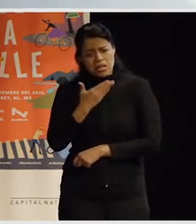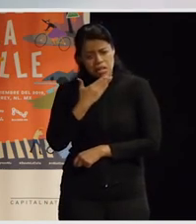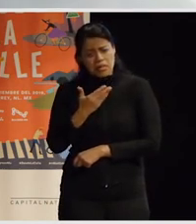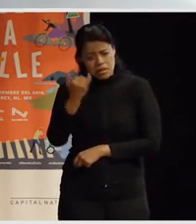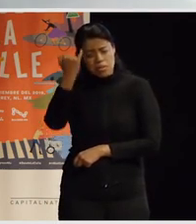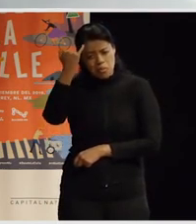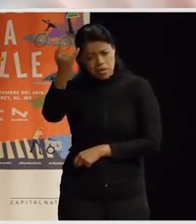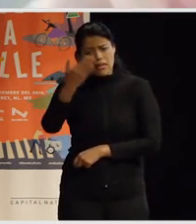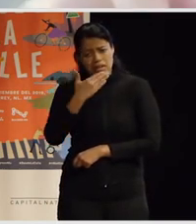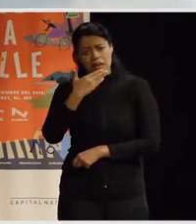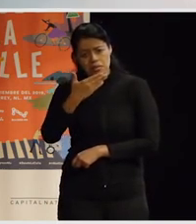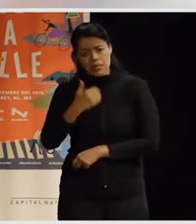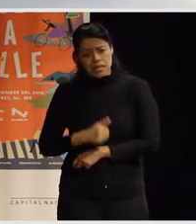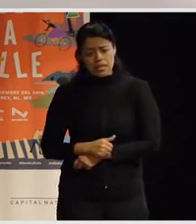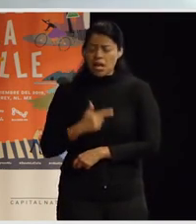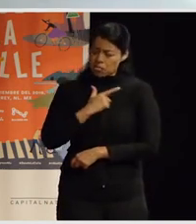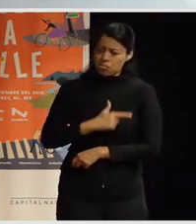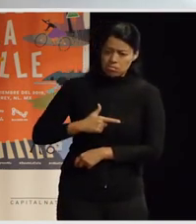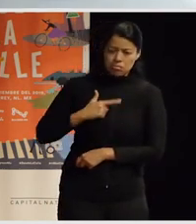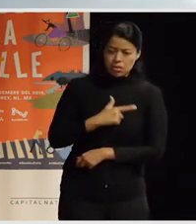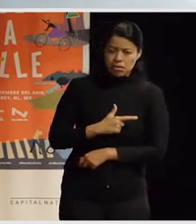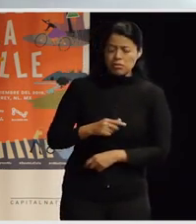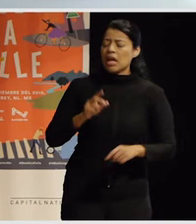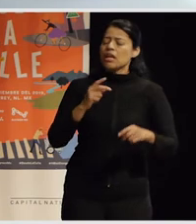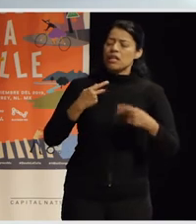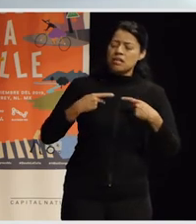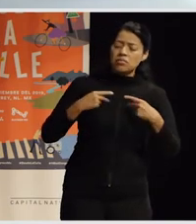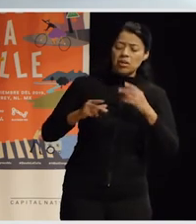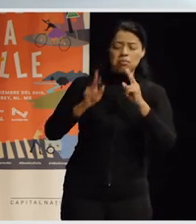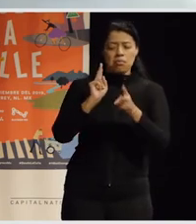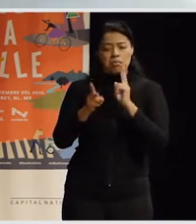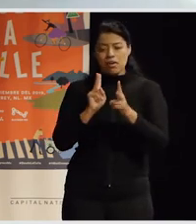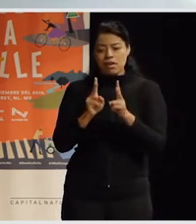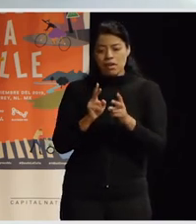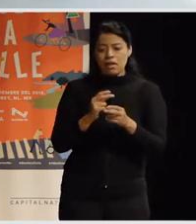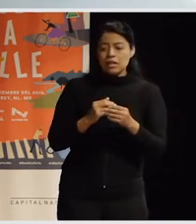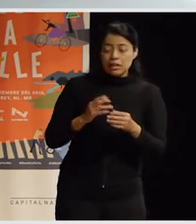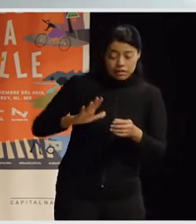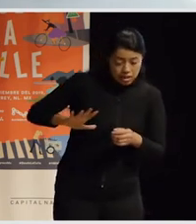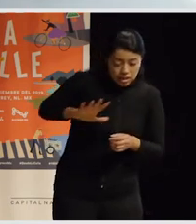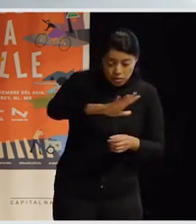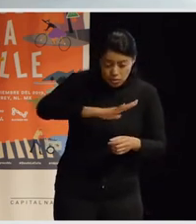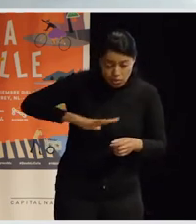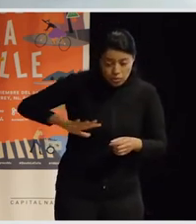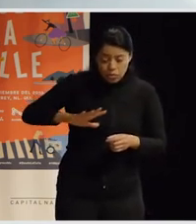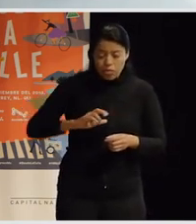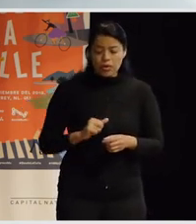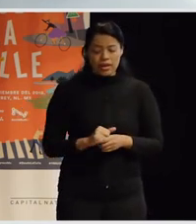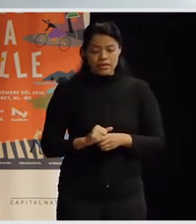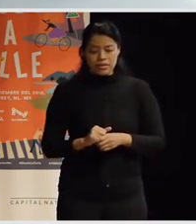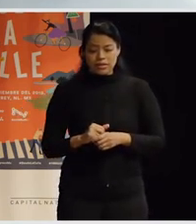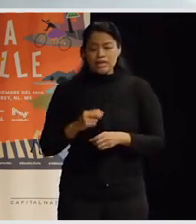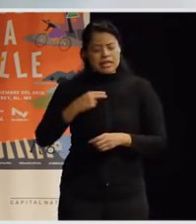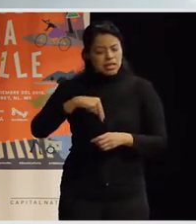sí que queda bien, mira, la verdad es que esto, ¿no? Y generó como toda una conversación durante una tarde de todo un barrio opinando sobre una cosa que en realidad luego ya lo